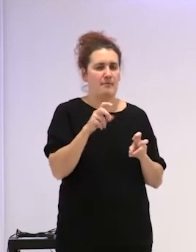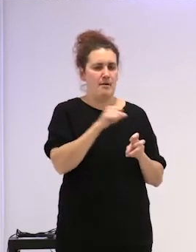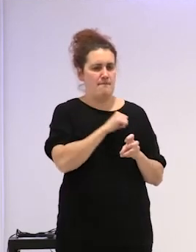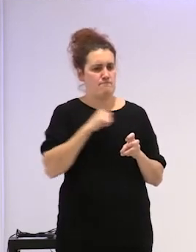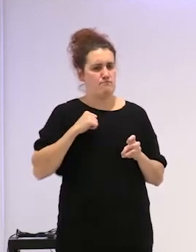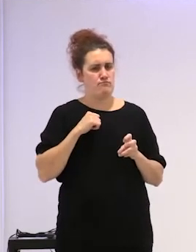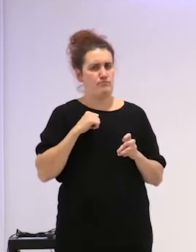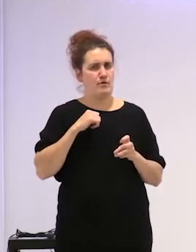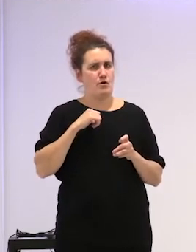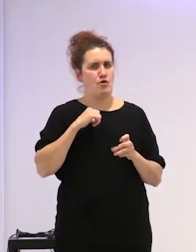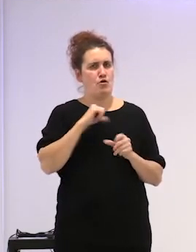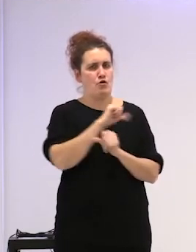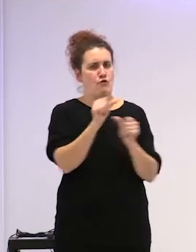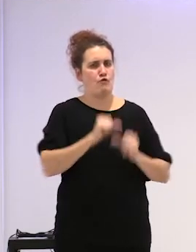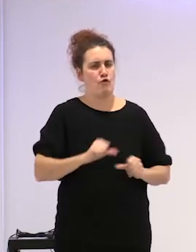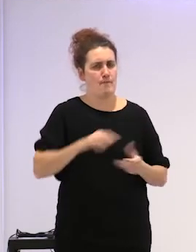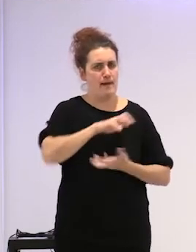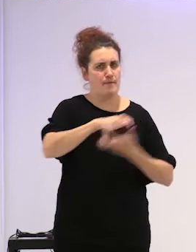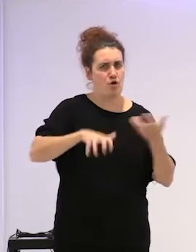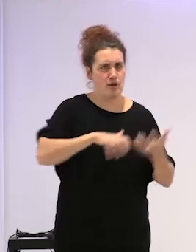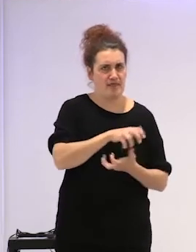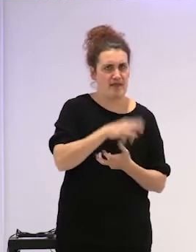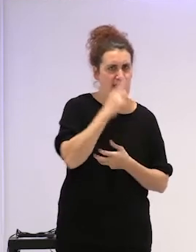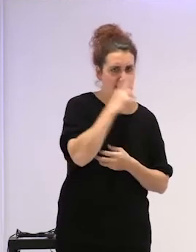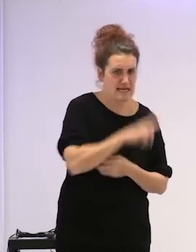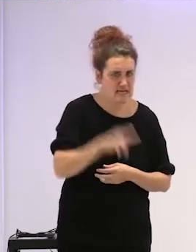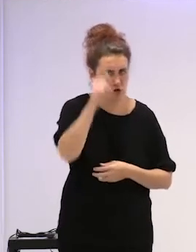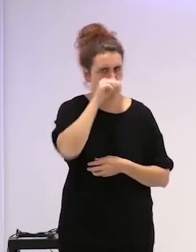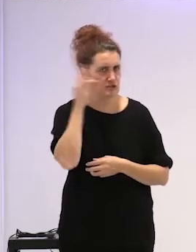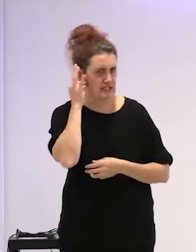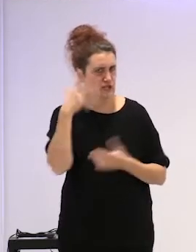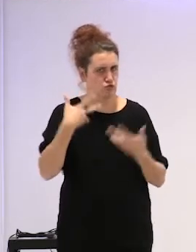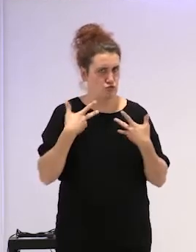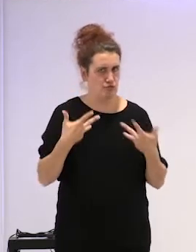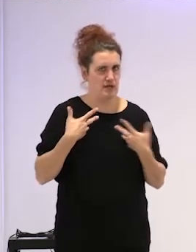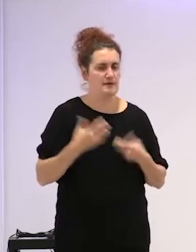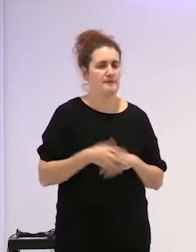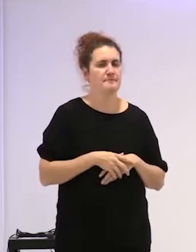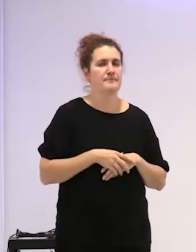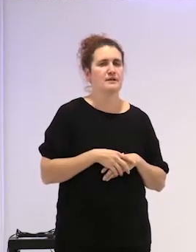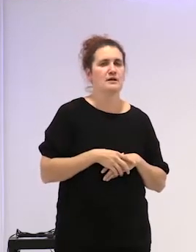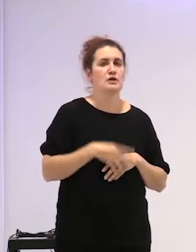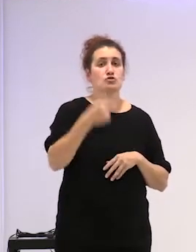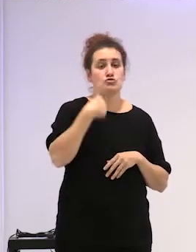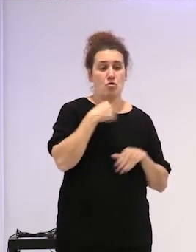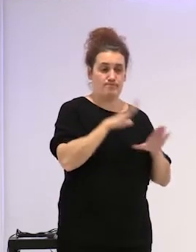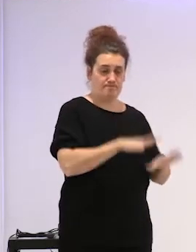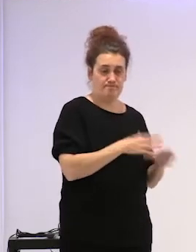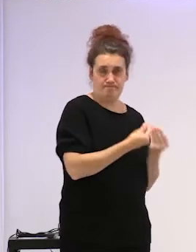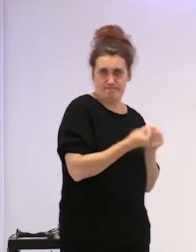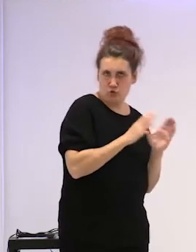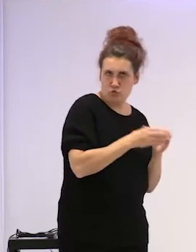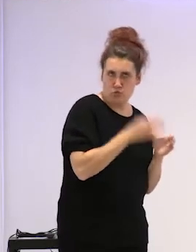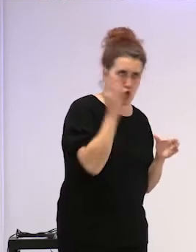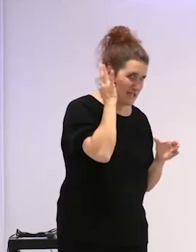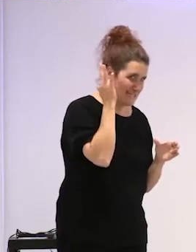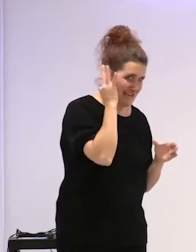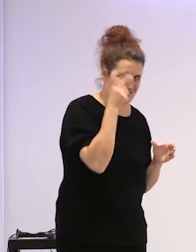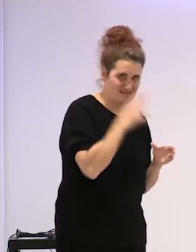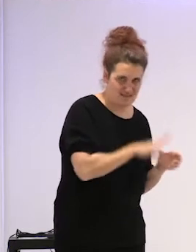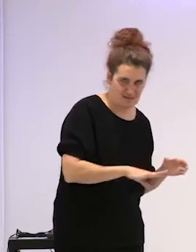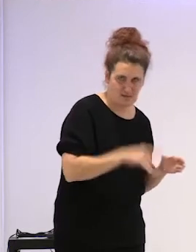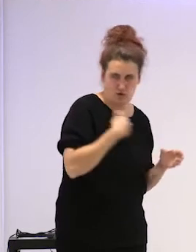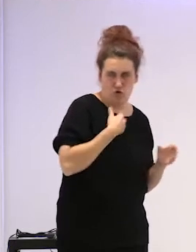violencia que sufren los niños y niñas. Yo me voy a quedar con las niñas que son con las que he trabajado